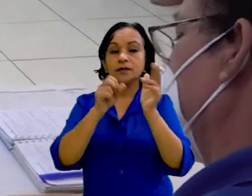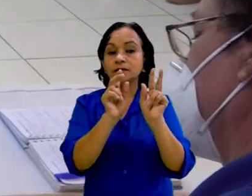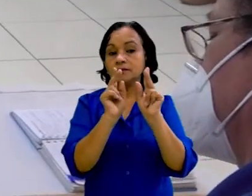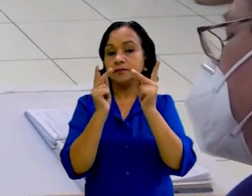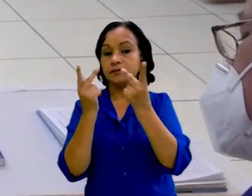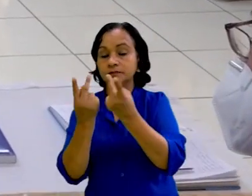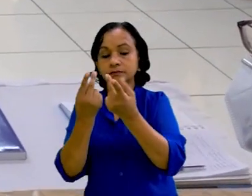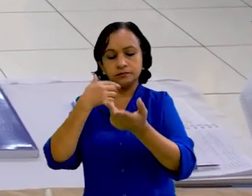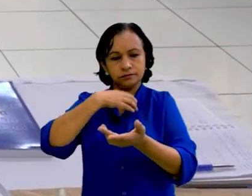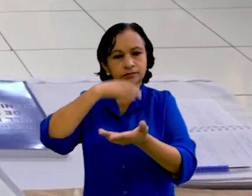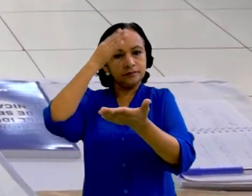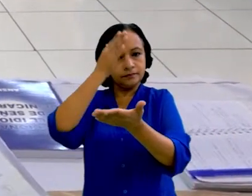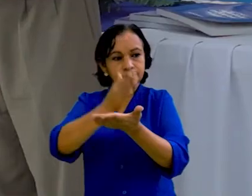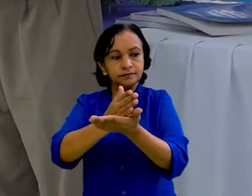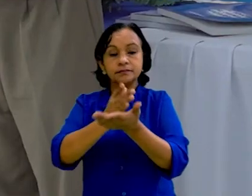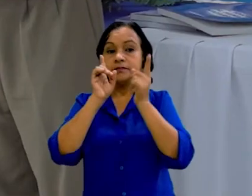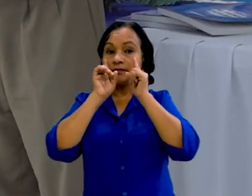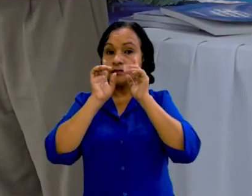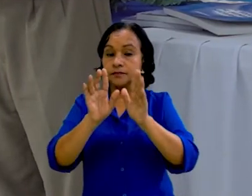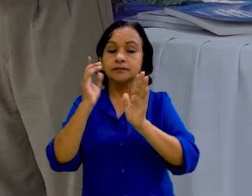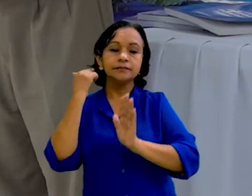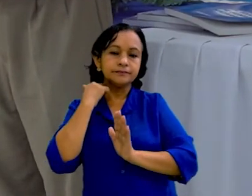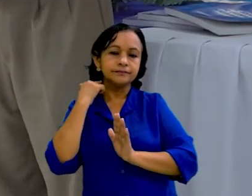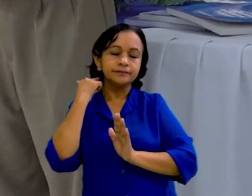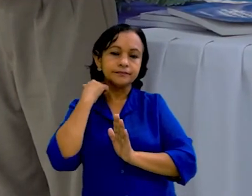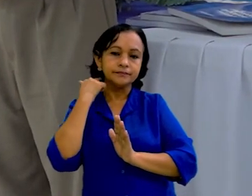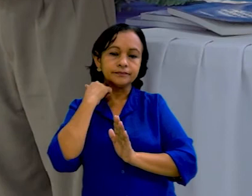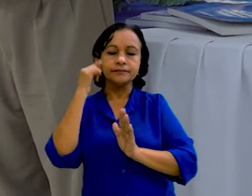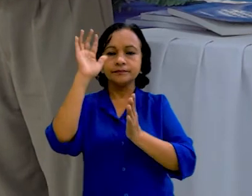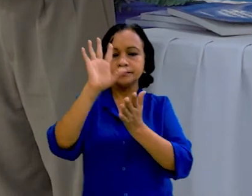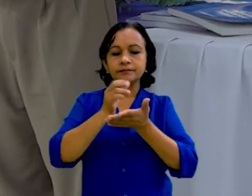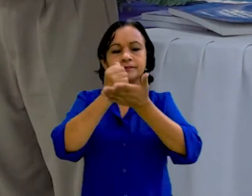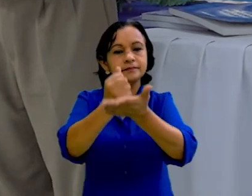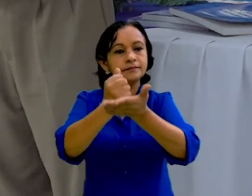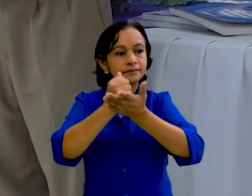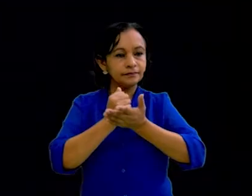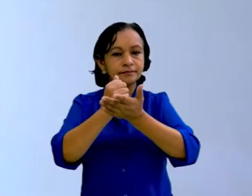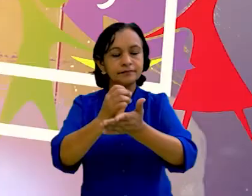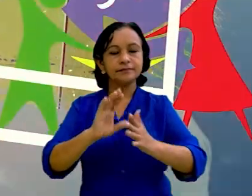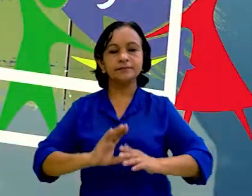pueblos por su autodeterminación y soberanía, pero siempre con un espíritu de solidaridad.